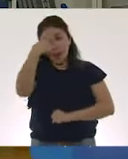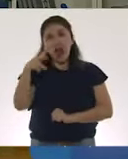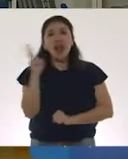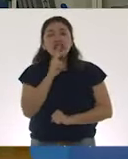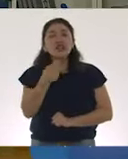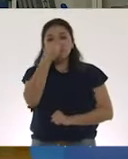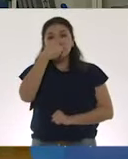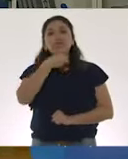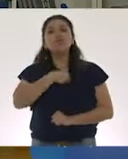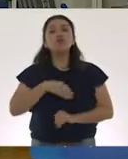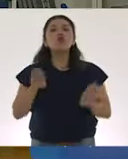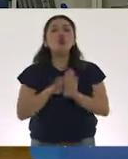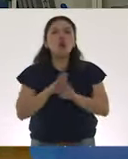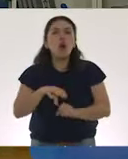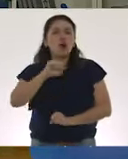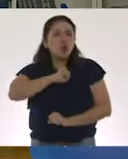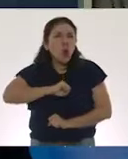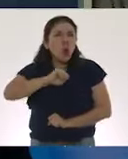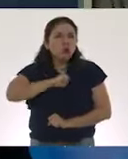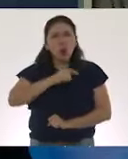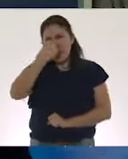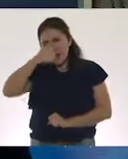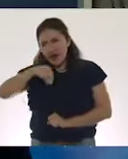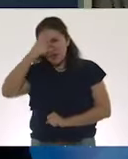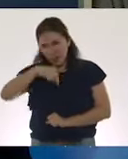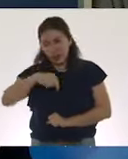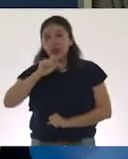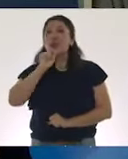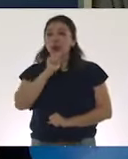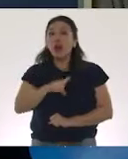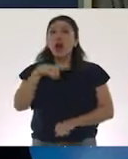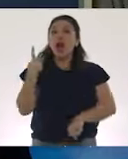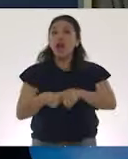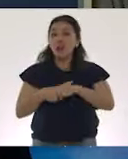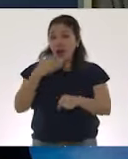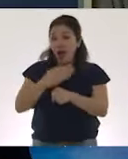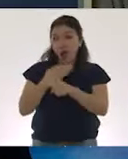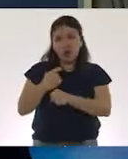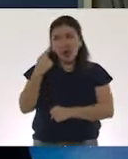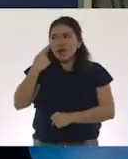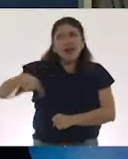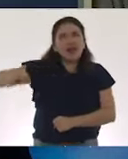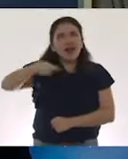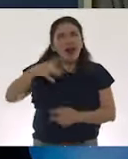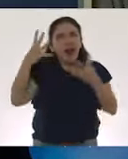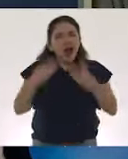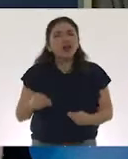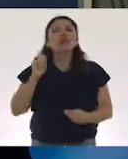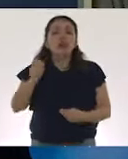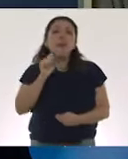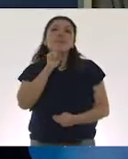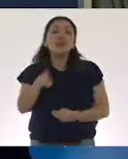respiratorias, como el catarro y la gripe. Y la enfermedad de la que estamos oyendo hablar es causada por el coronavirus